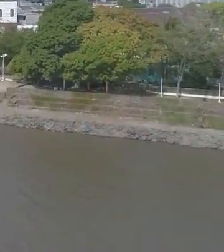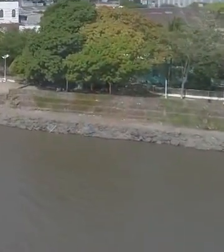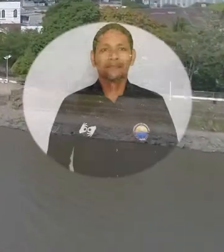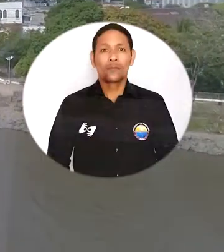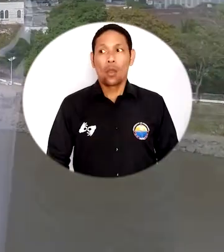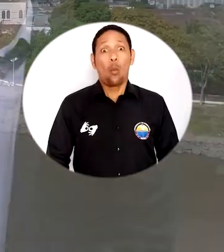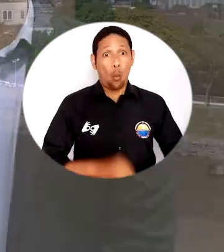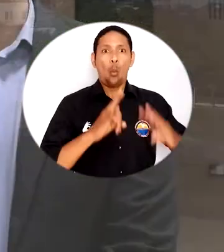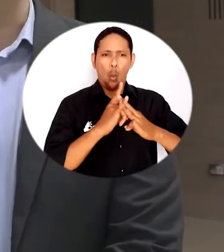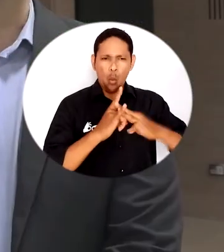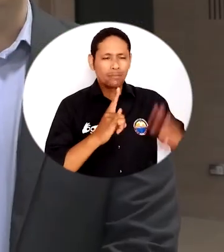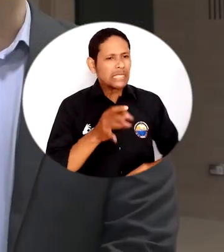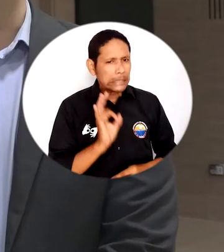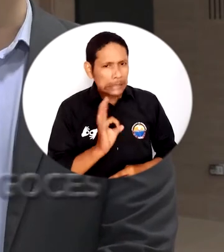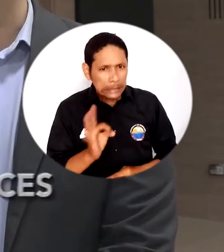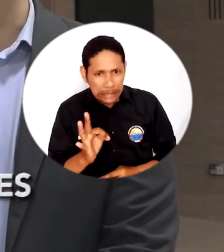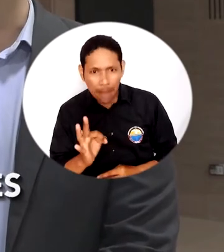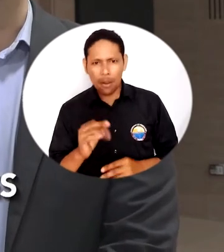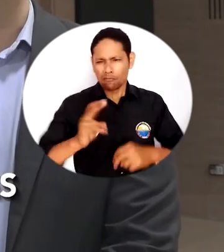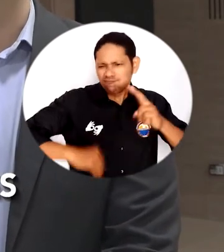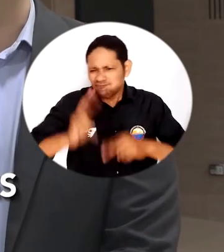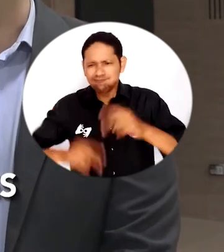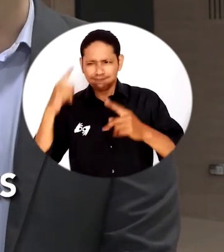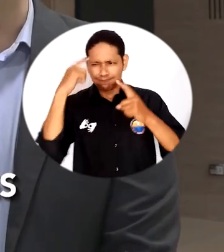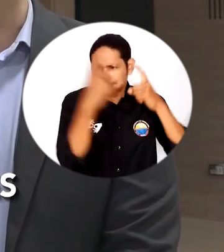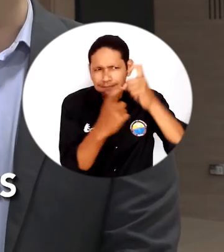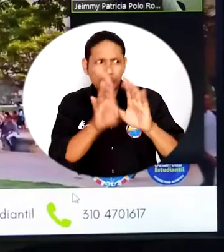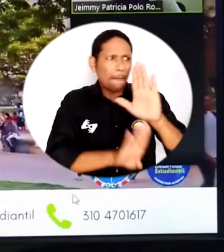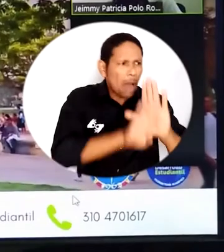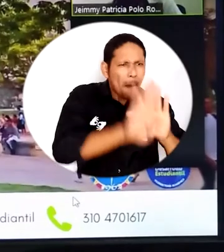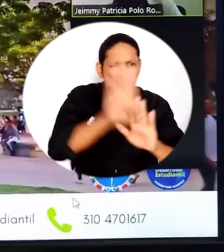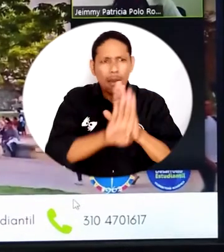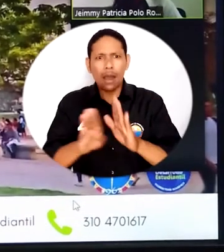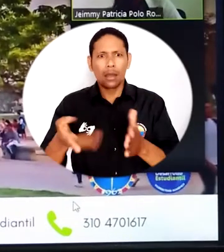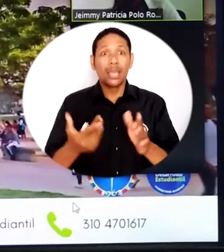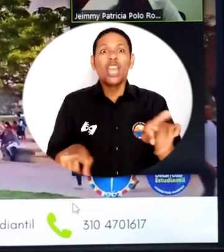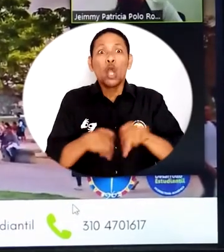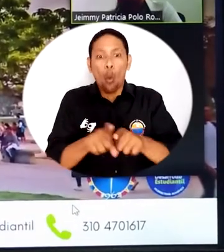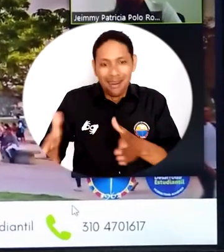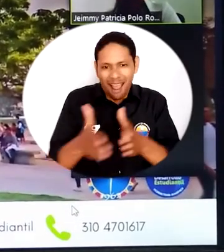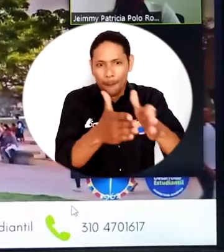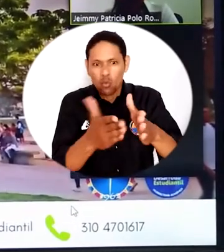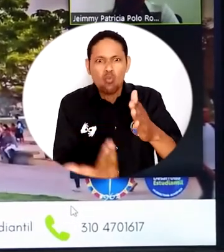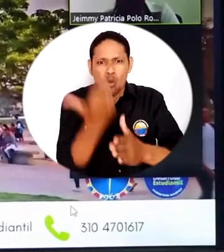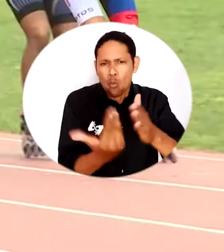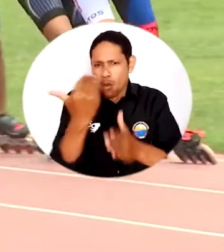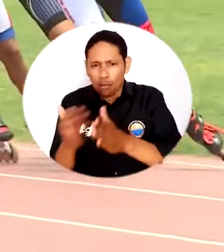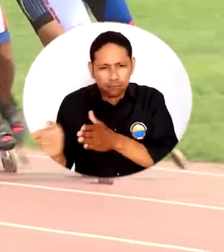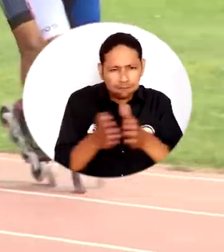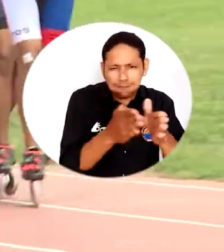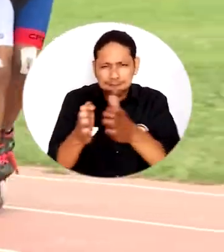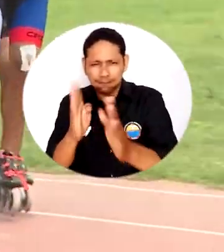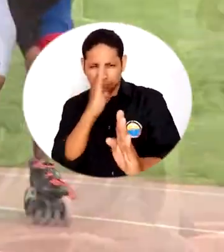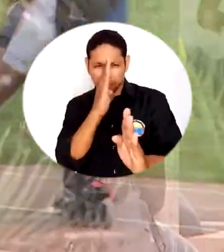La Universidad de Magdalena siempre construye sobre los construidos, siempre busca rutas para seguir avanzando. Indiscutiblemente esas rutas han permitido